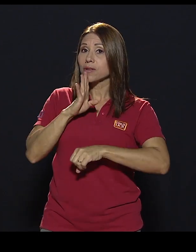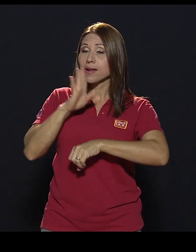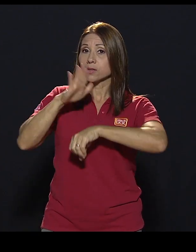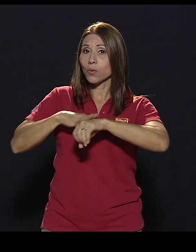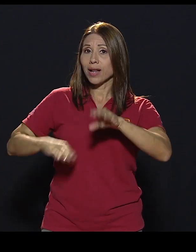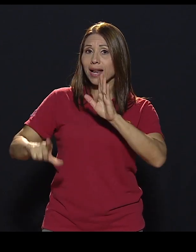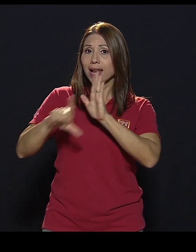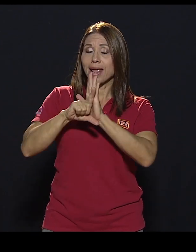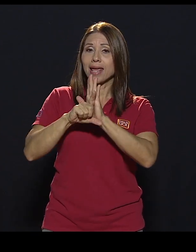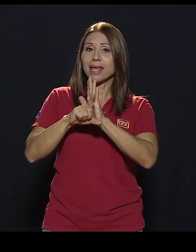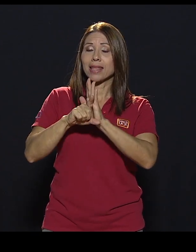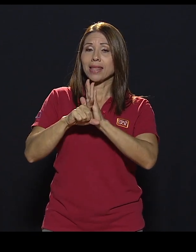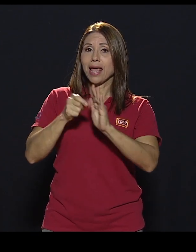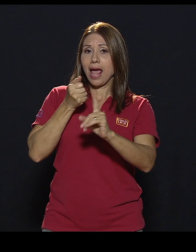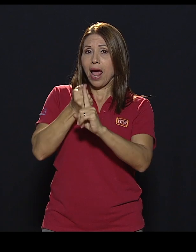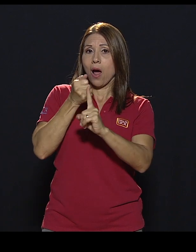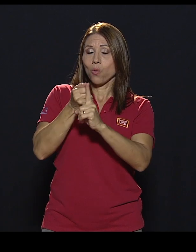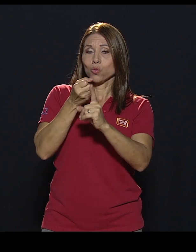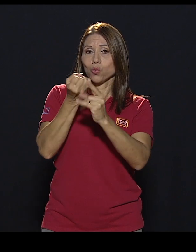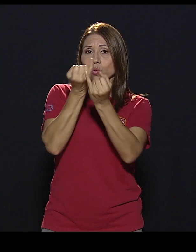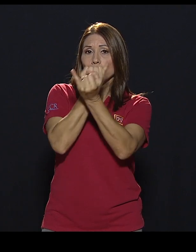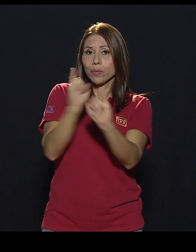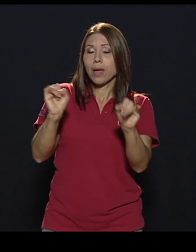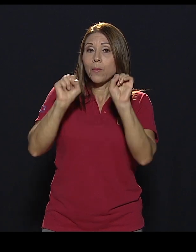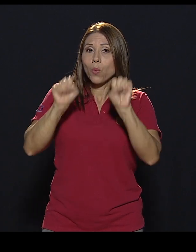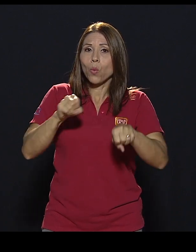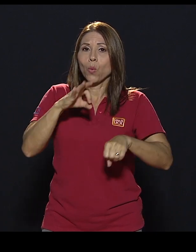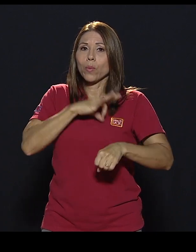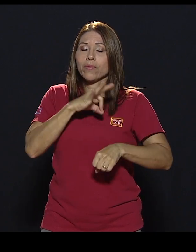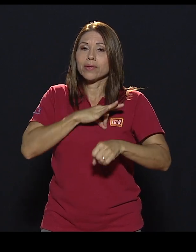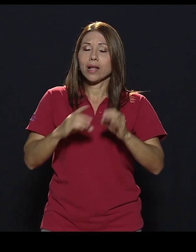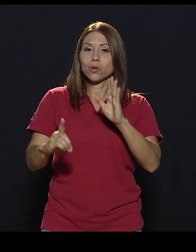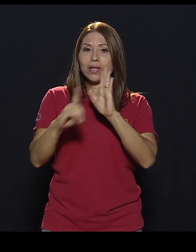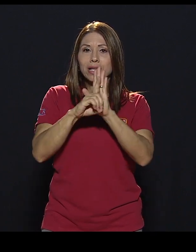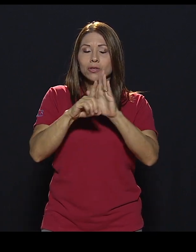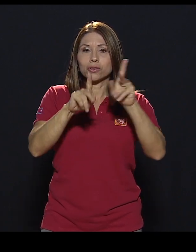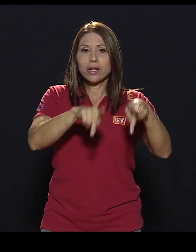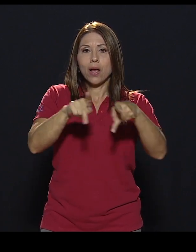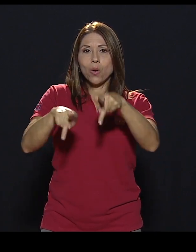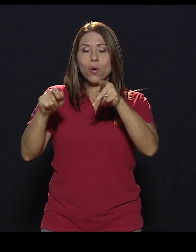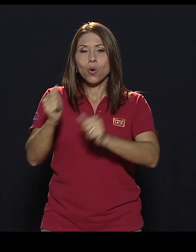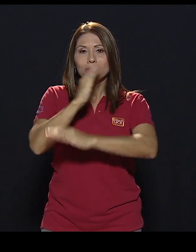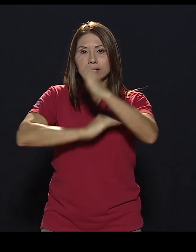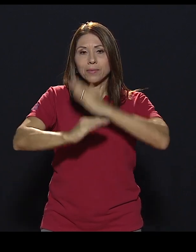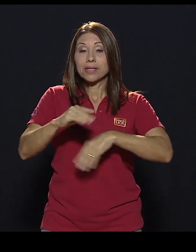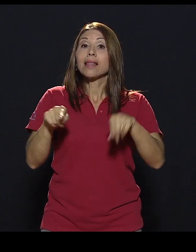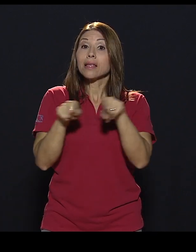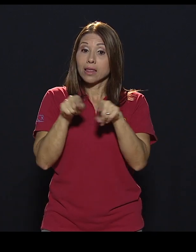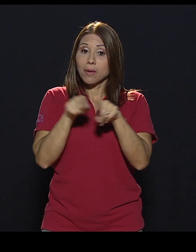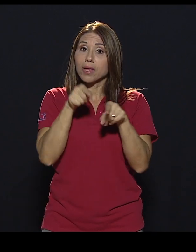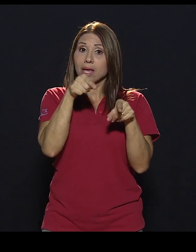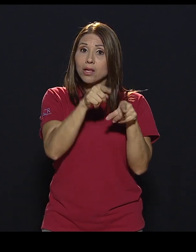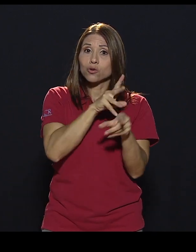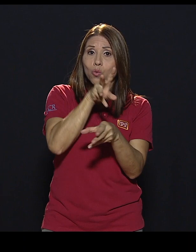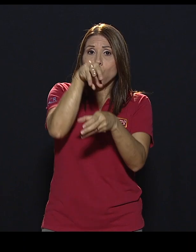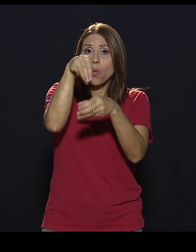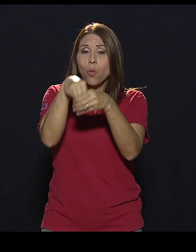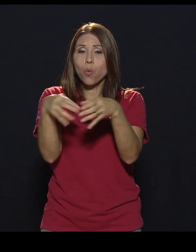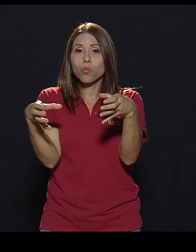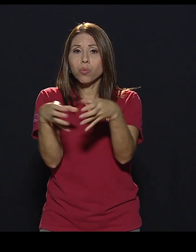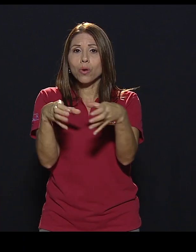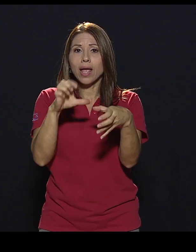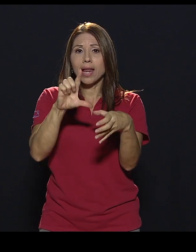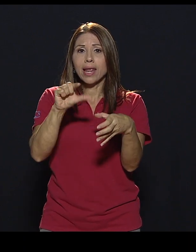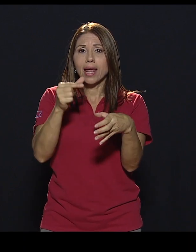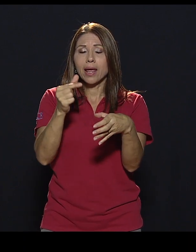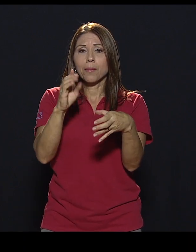ley de autonomía podría beneficiar los derechos de la comunidad con discapacidad que también es parte de la comunidad LGBTI.